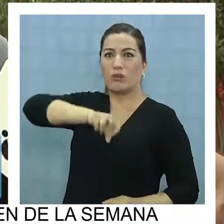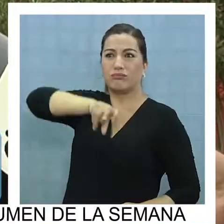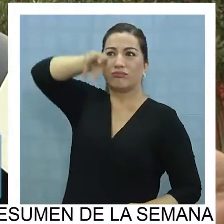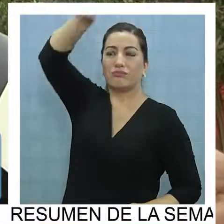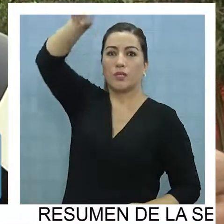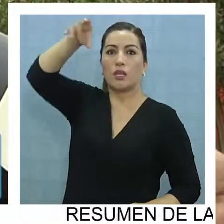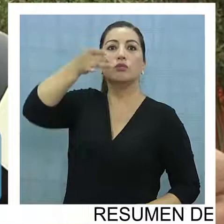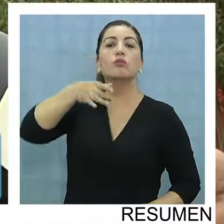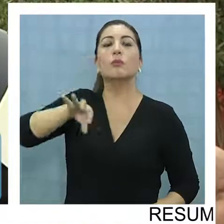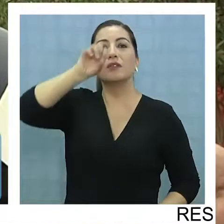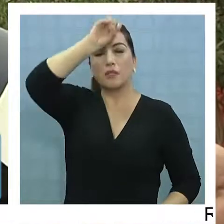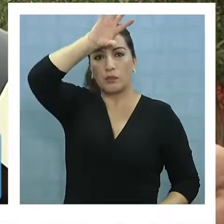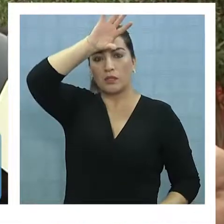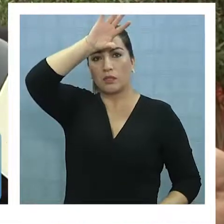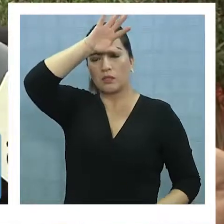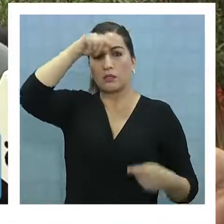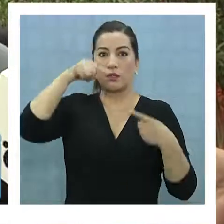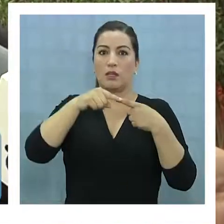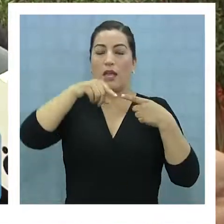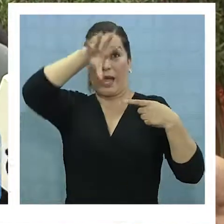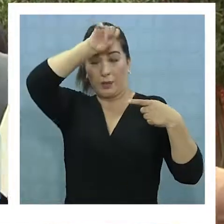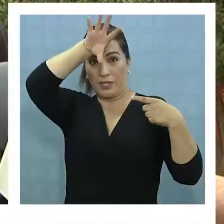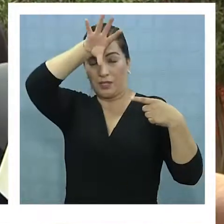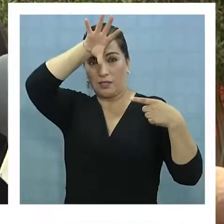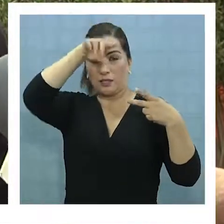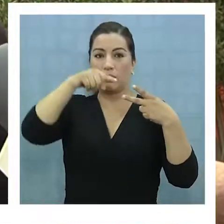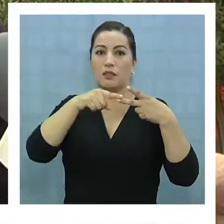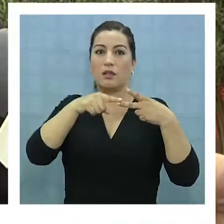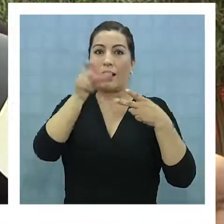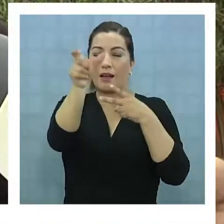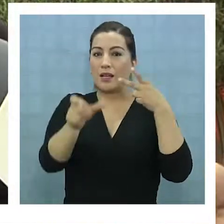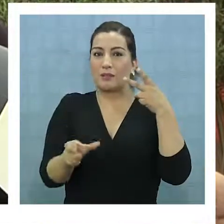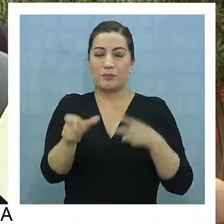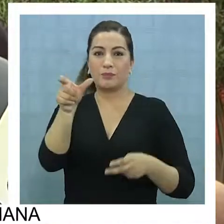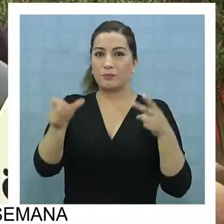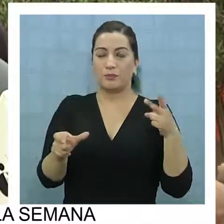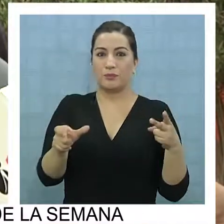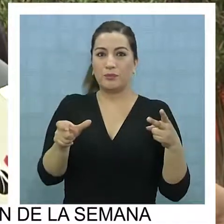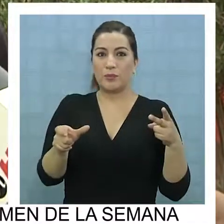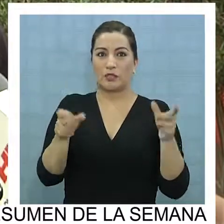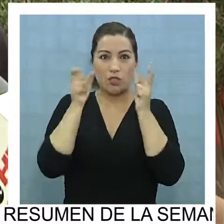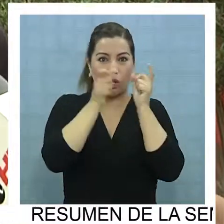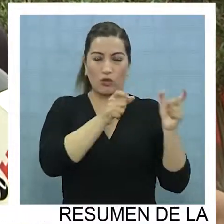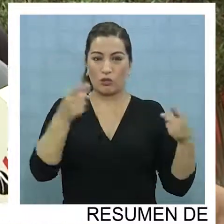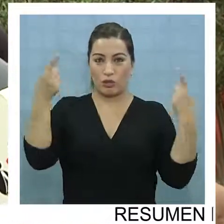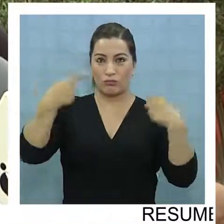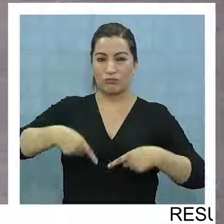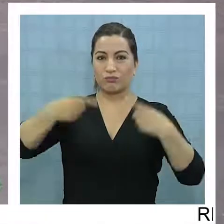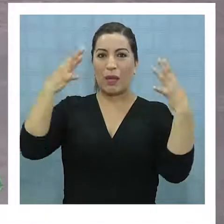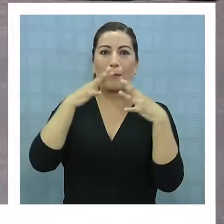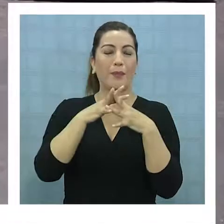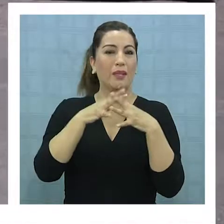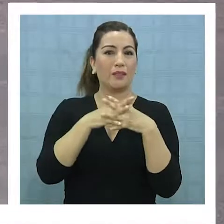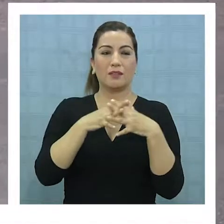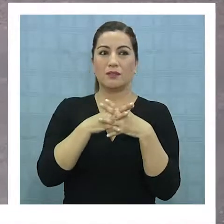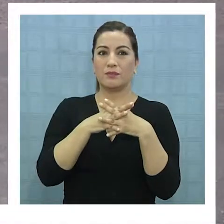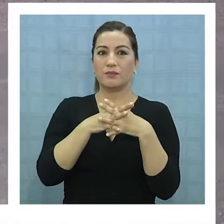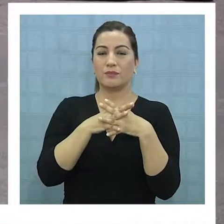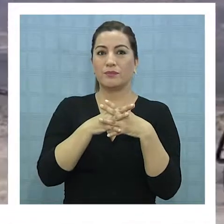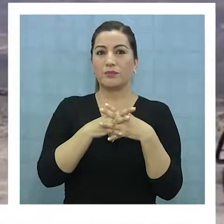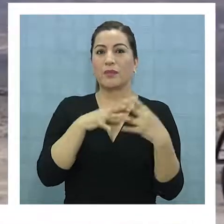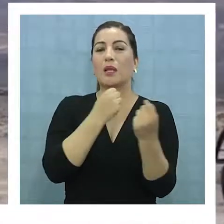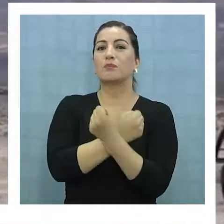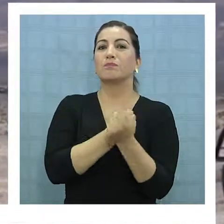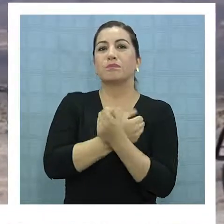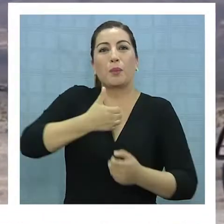la minería, sino aquí tenemos que considerar a la minería, a toda la gente que hace control de fronteras, militares, SAG,